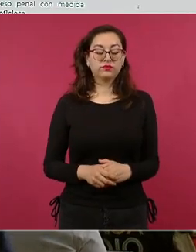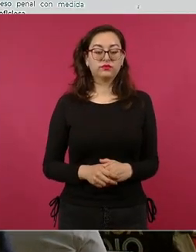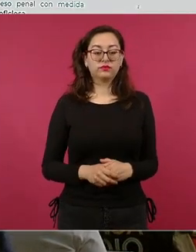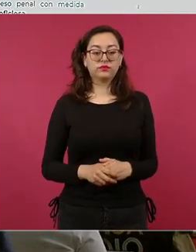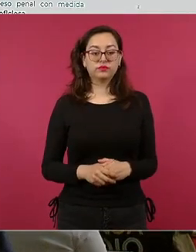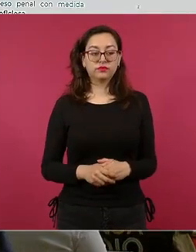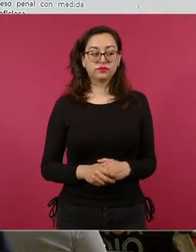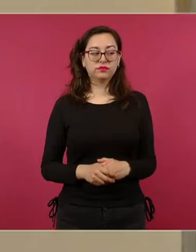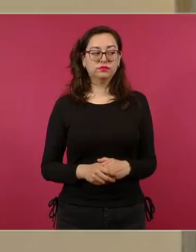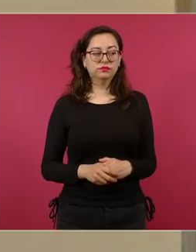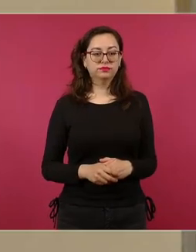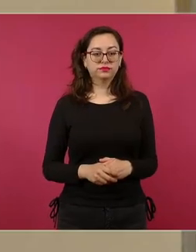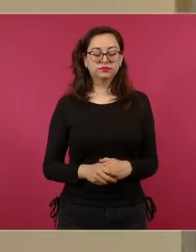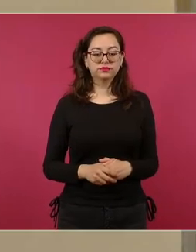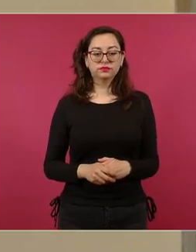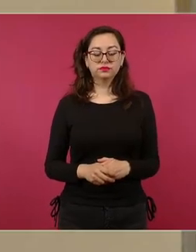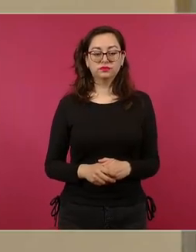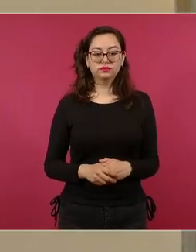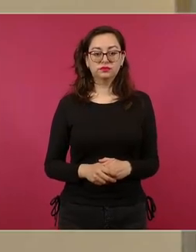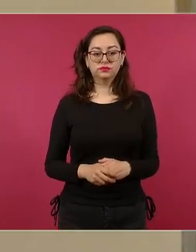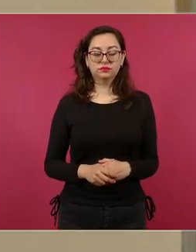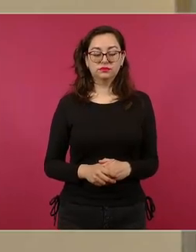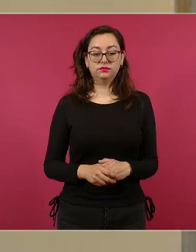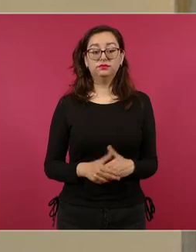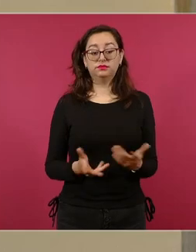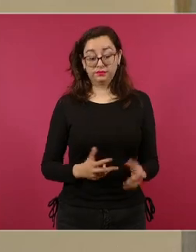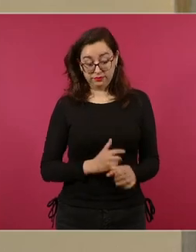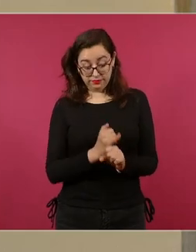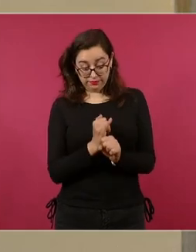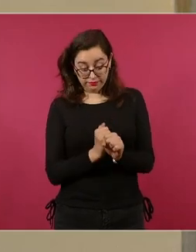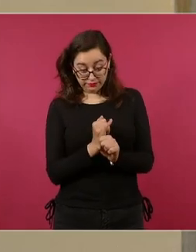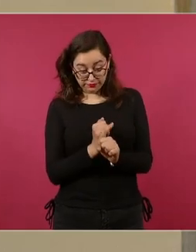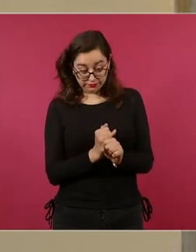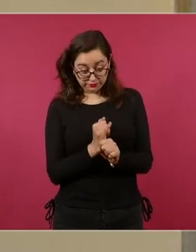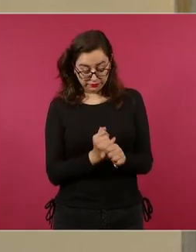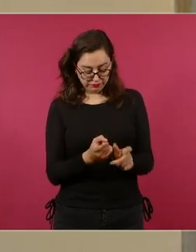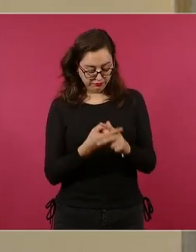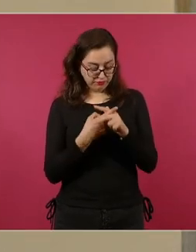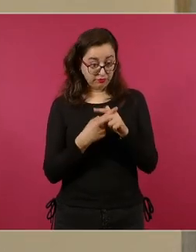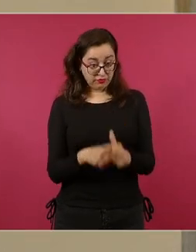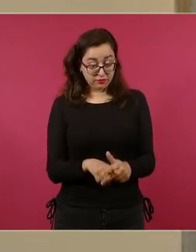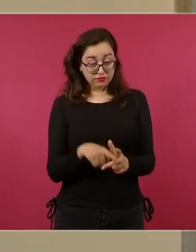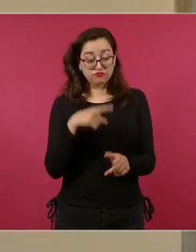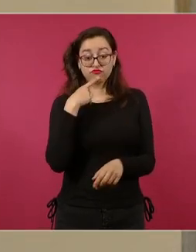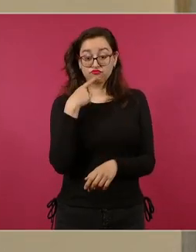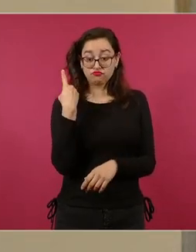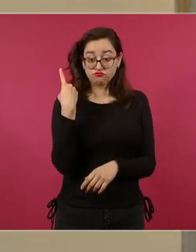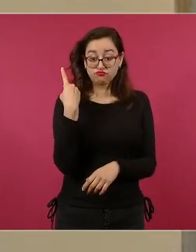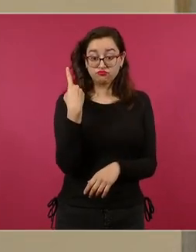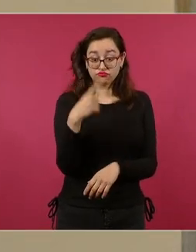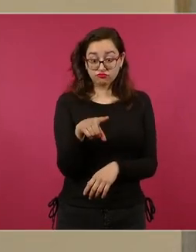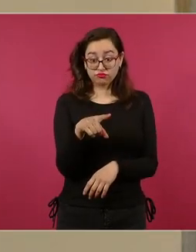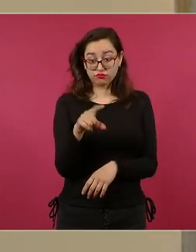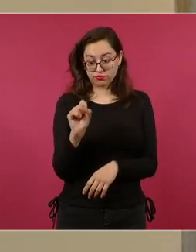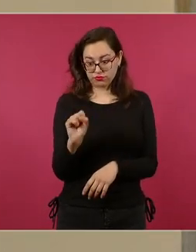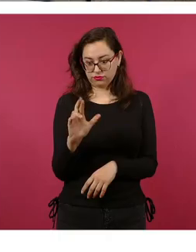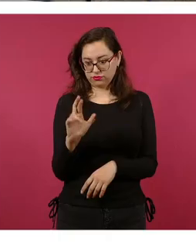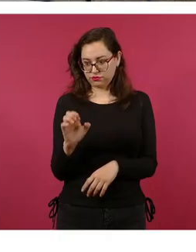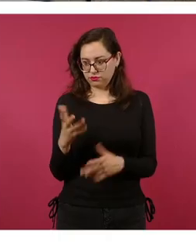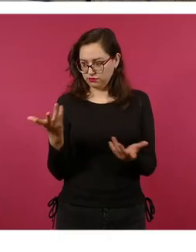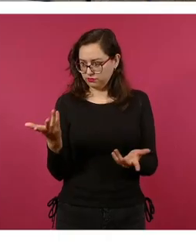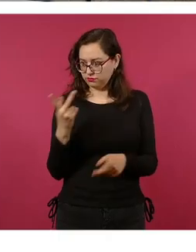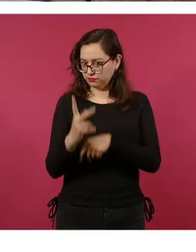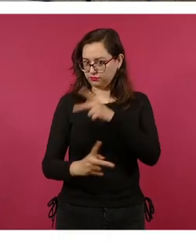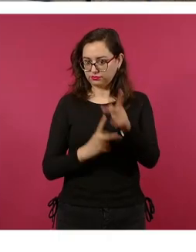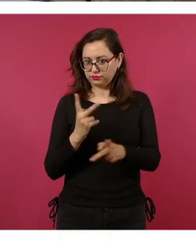La Fiscalía General de la República inició investigaciones por la denuncia presentada por la Secretaría de Relaciones Exteriores